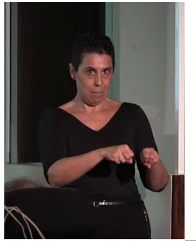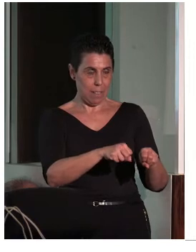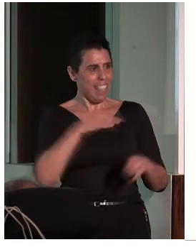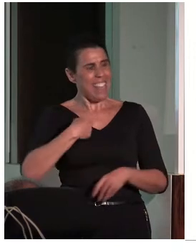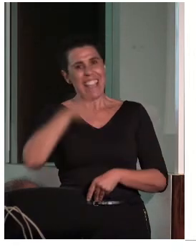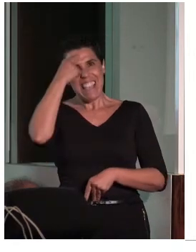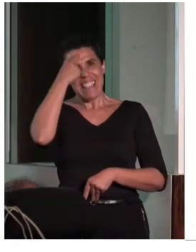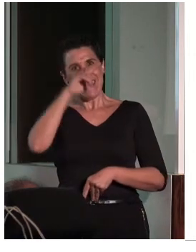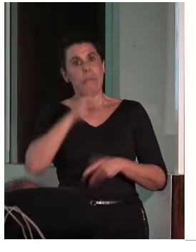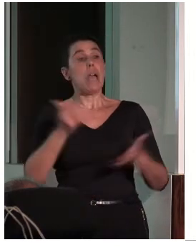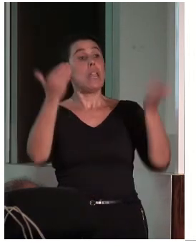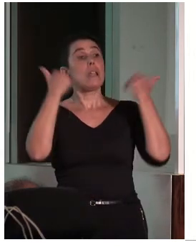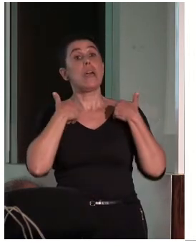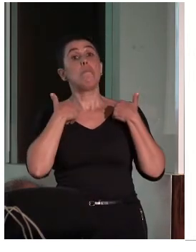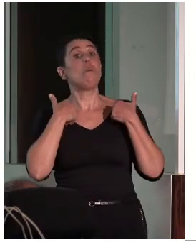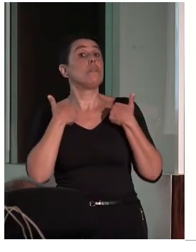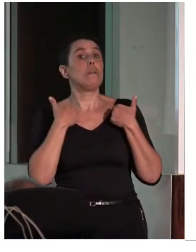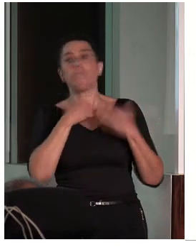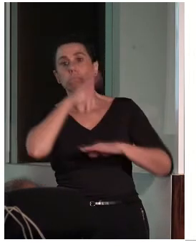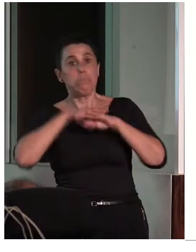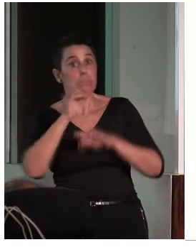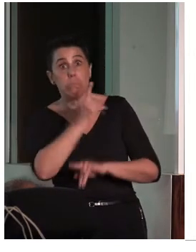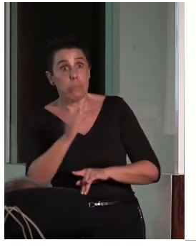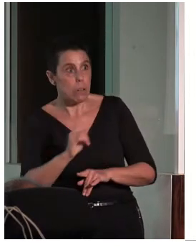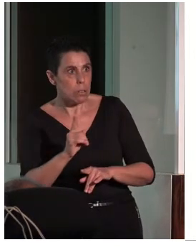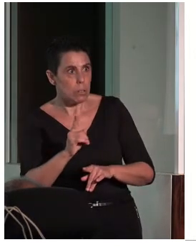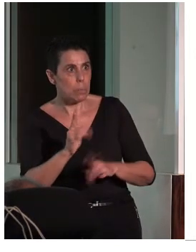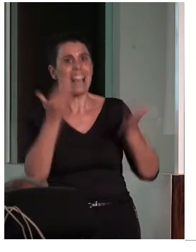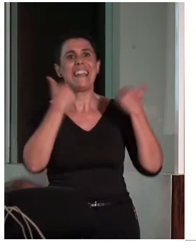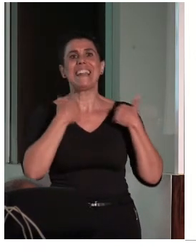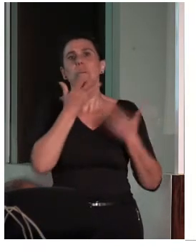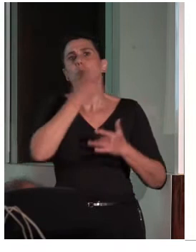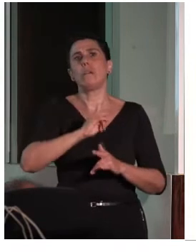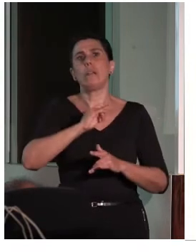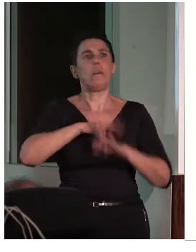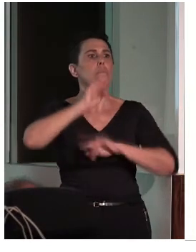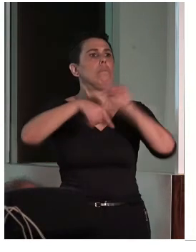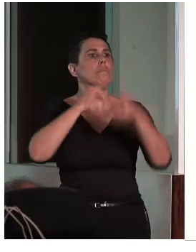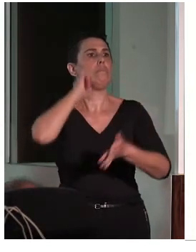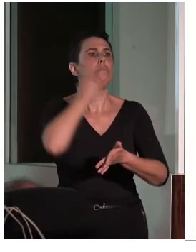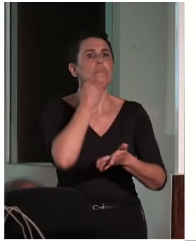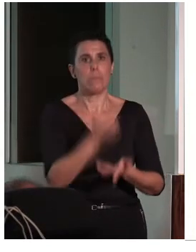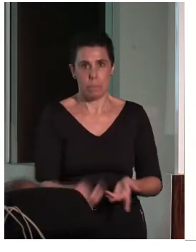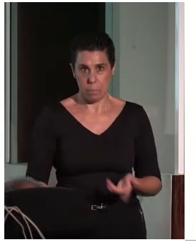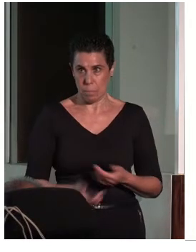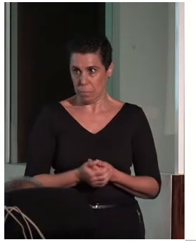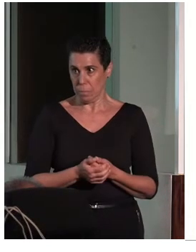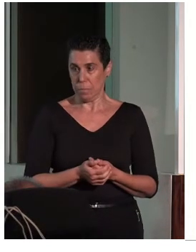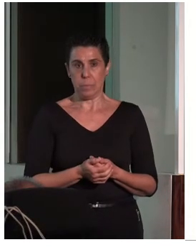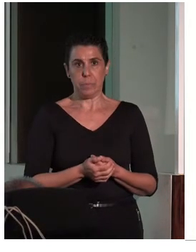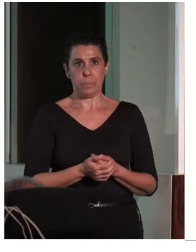claramente las responsabilidades y disponer de un adecuado sistema de reclamación. La información